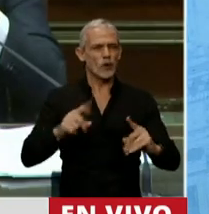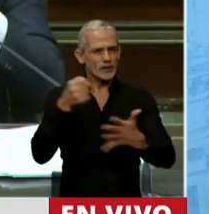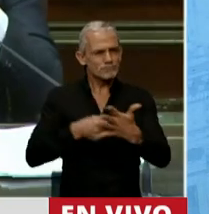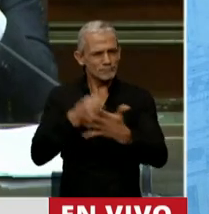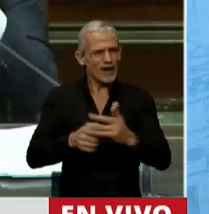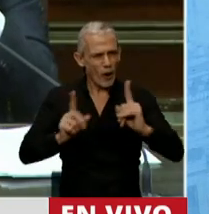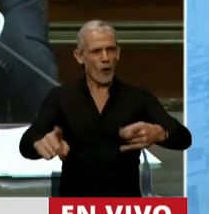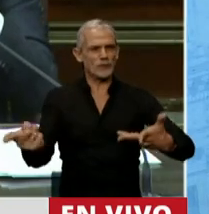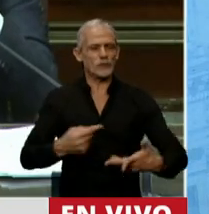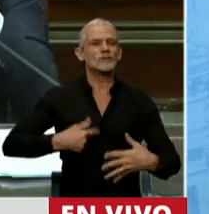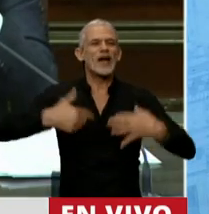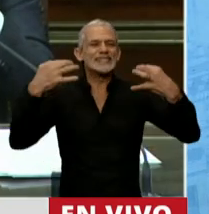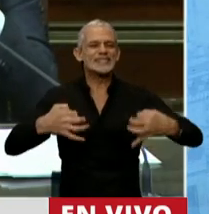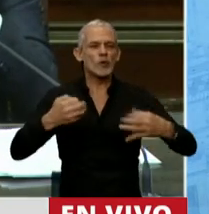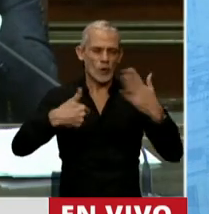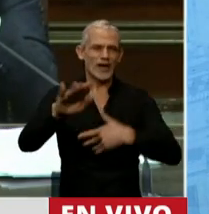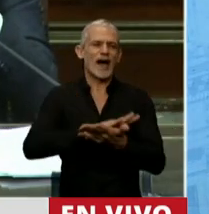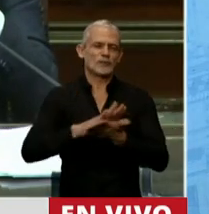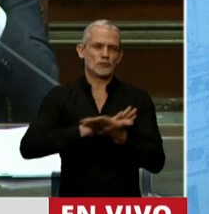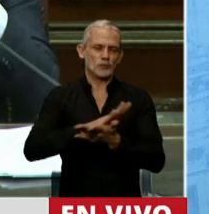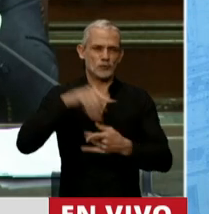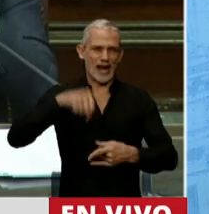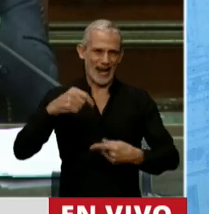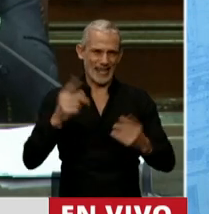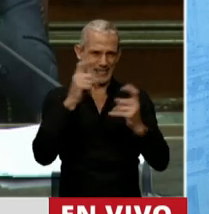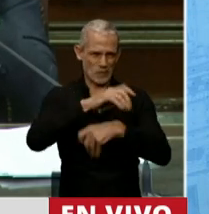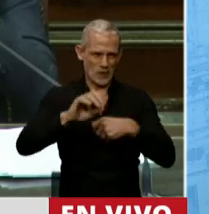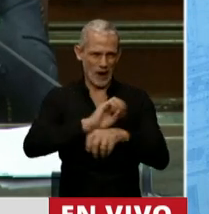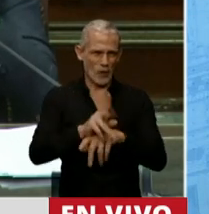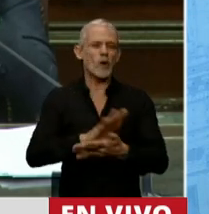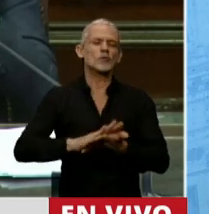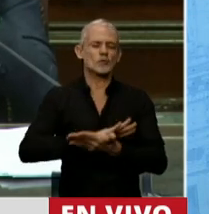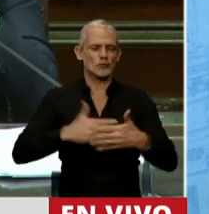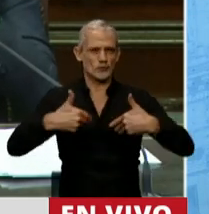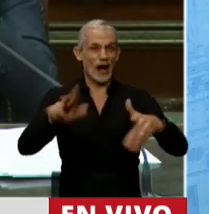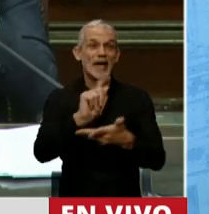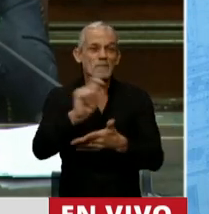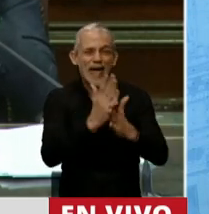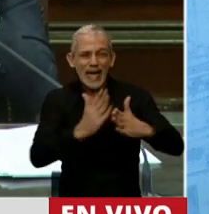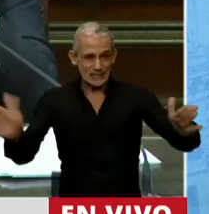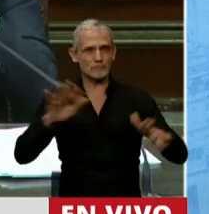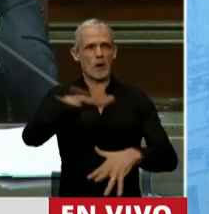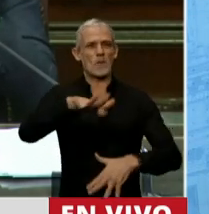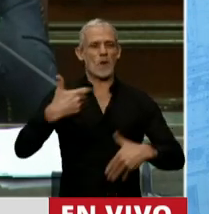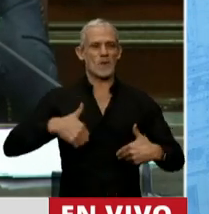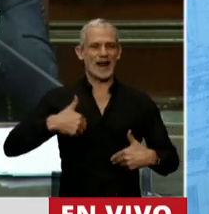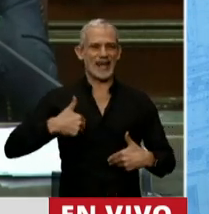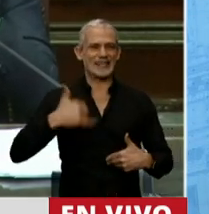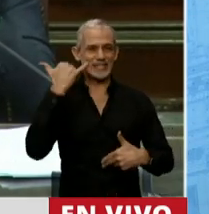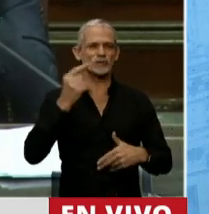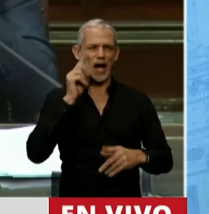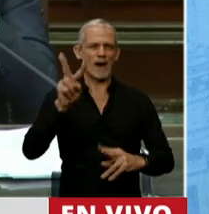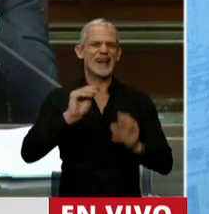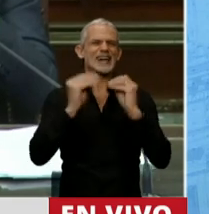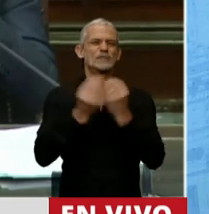estoy seguro que habremos de superar esta batalla y que seguramente en algunos meses el pueblo argentino va a ver los